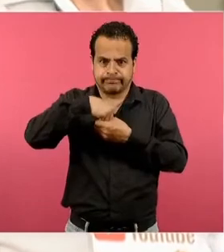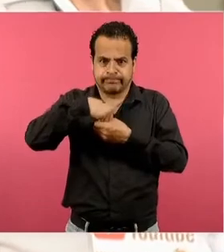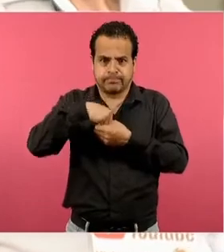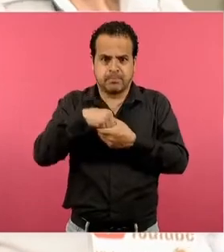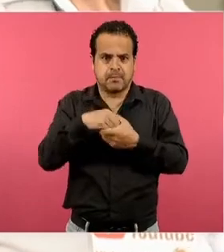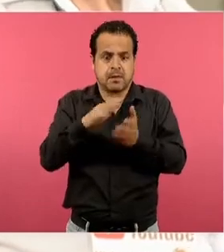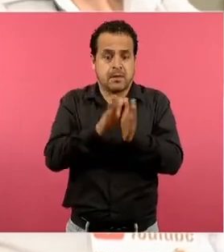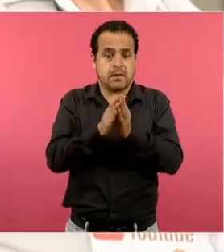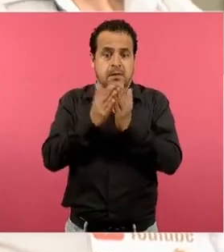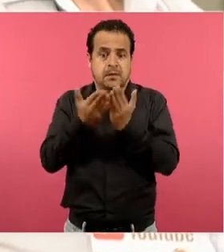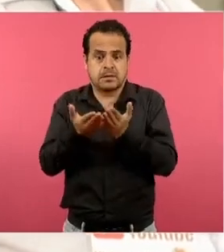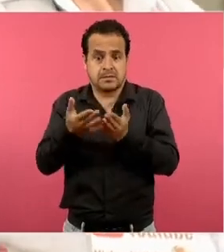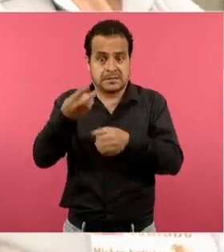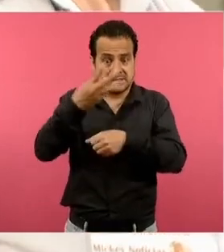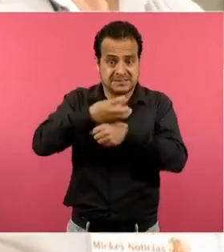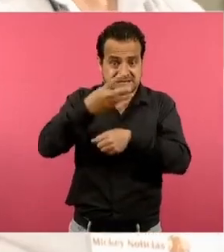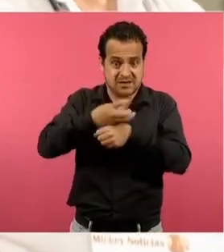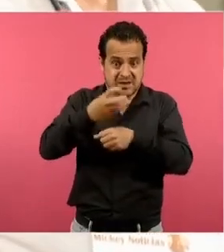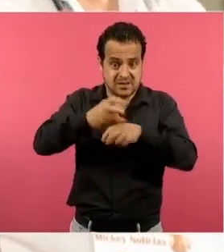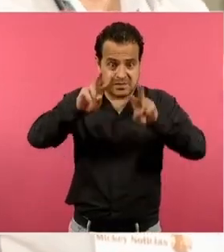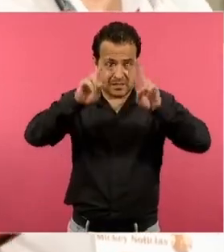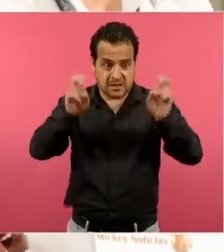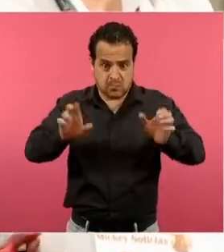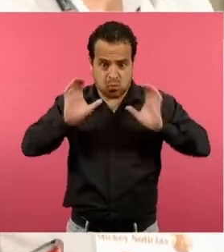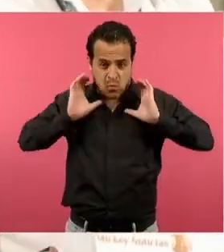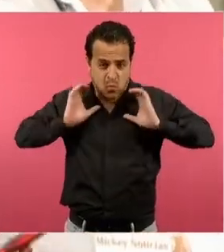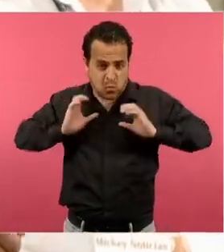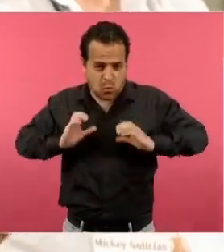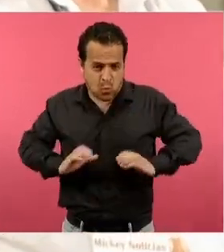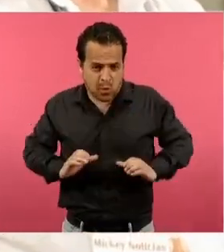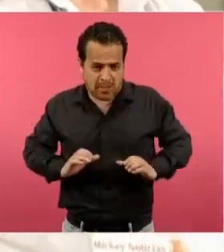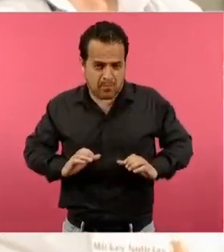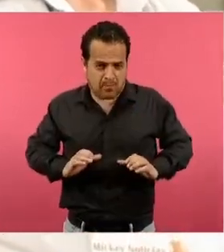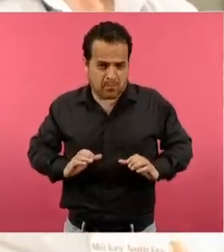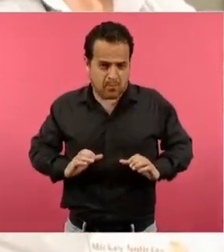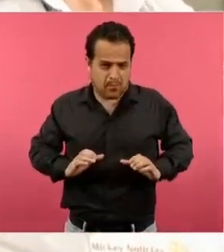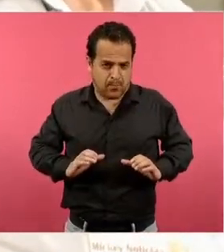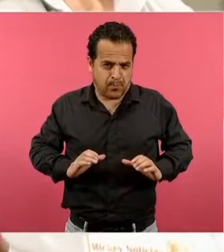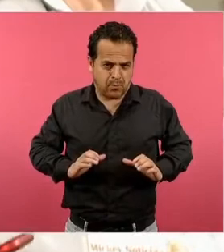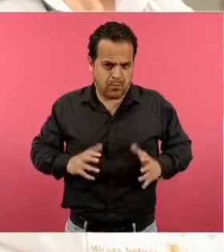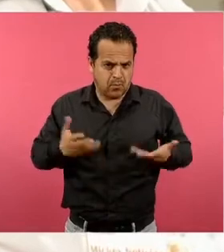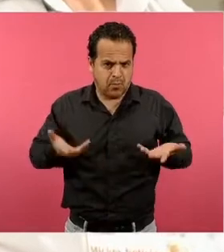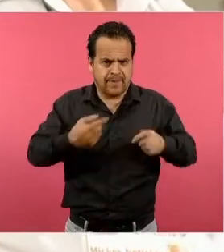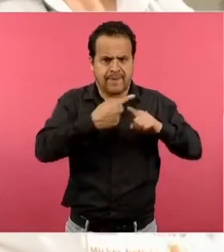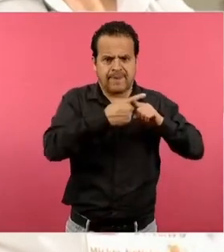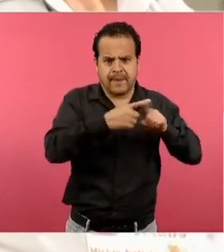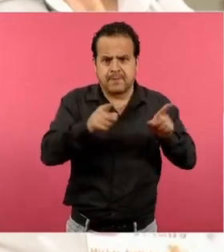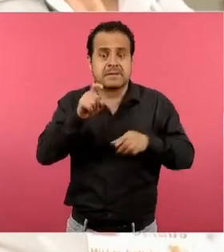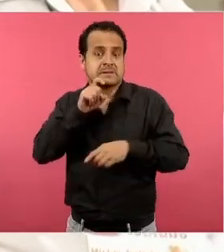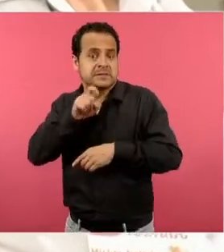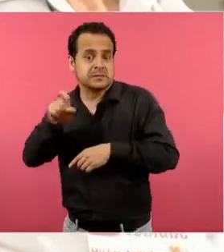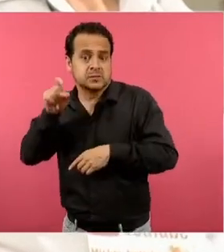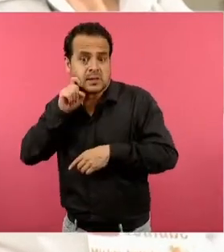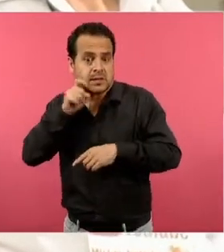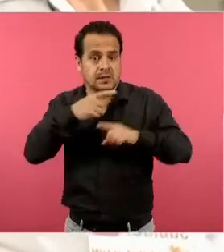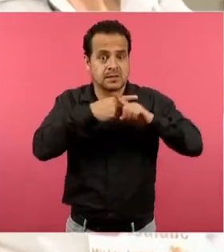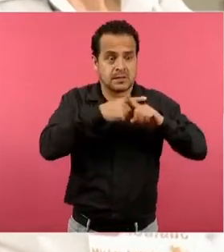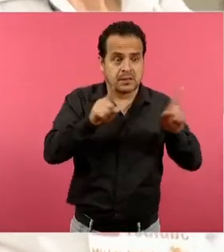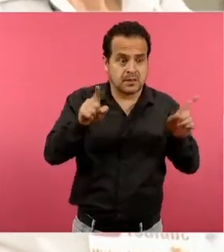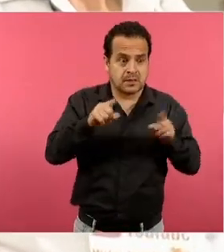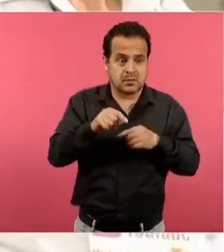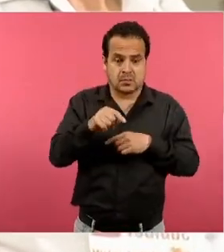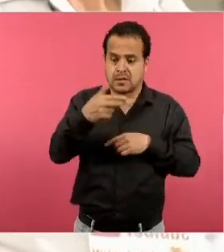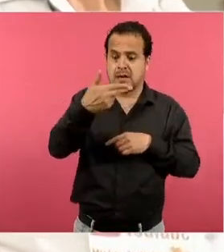órganos sexuales externos, la diferencia entre lo que es sexo y lo que es género. Un tema muy polémico